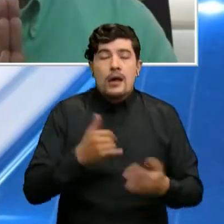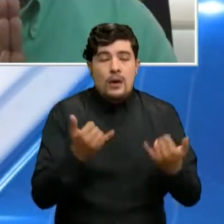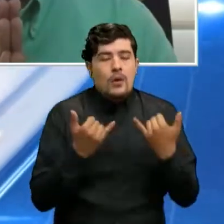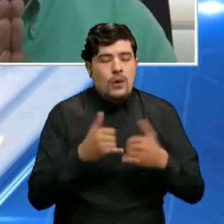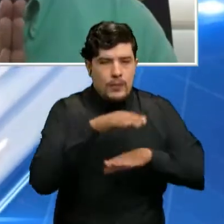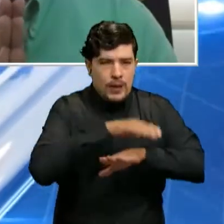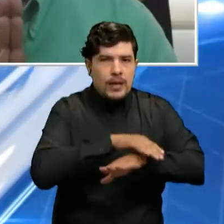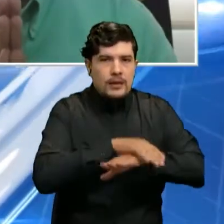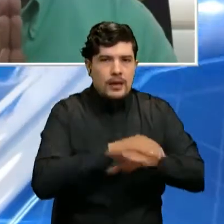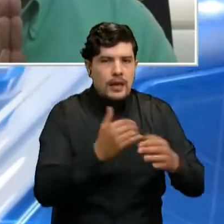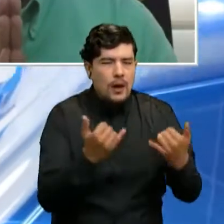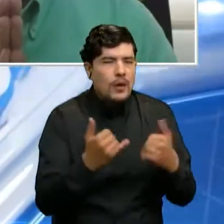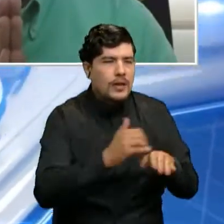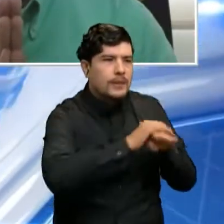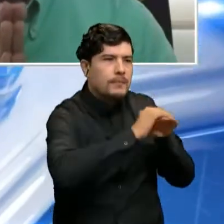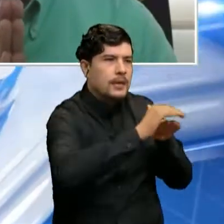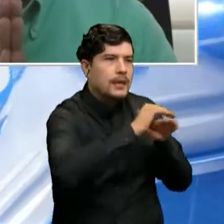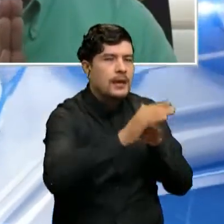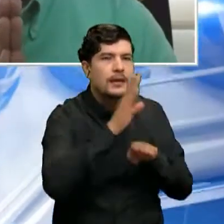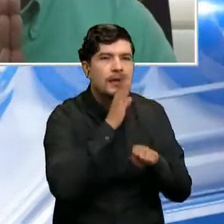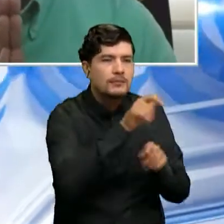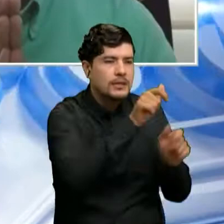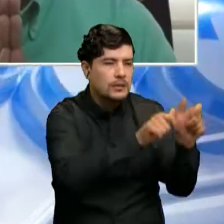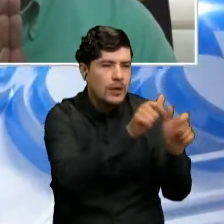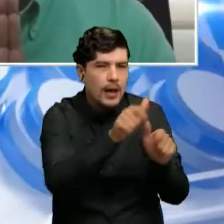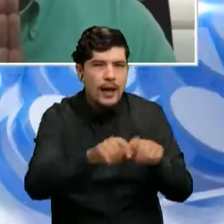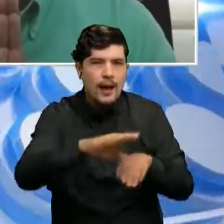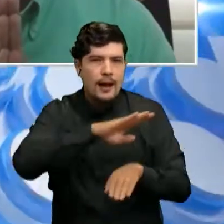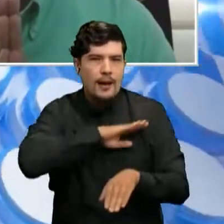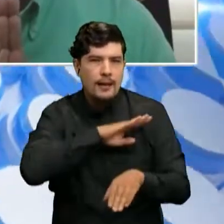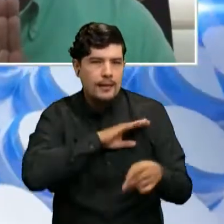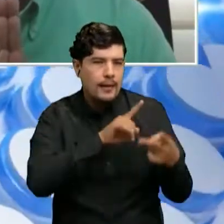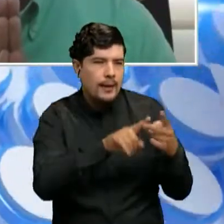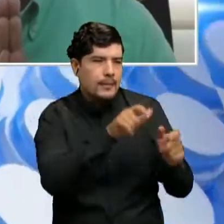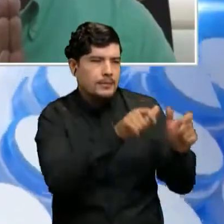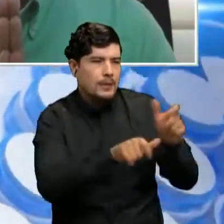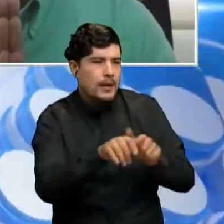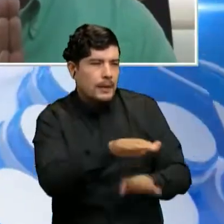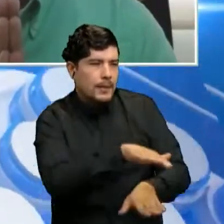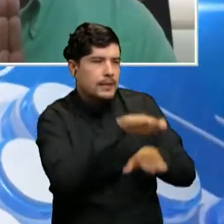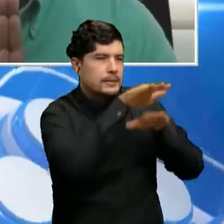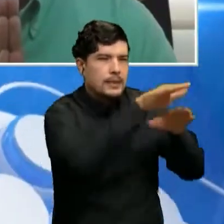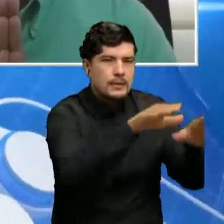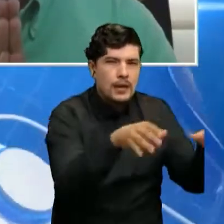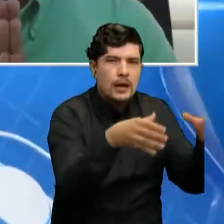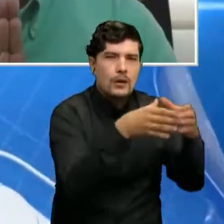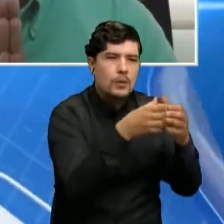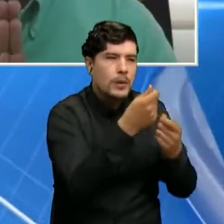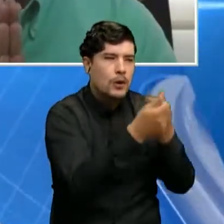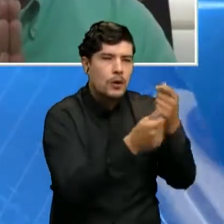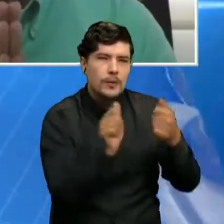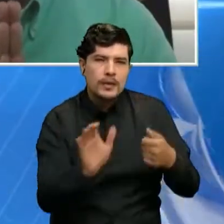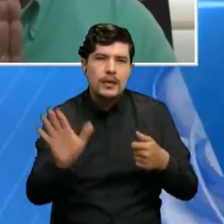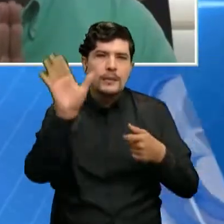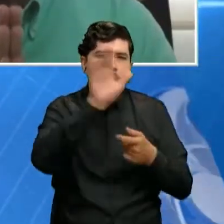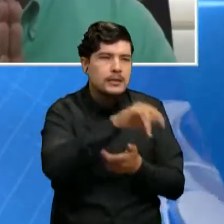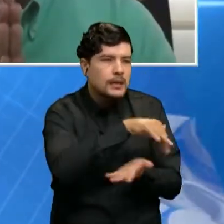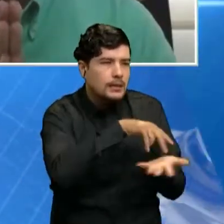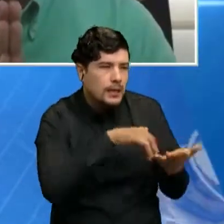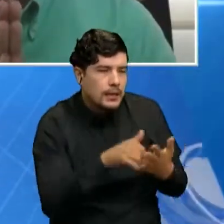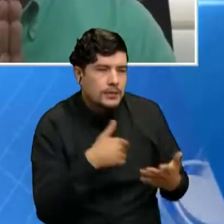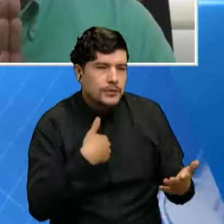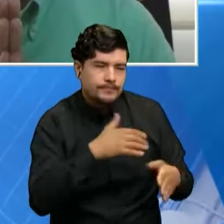yo hemos convocado e invitado a los alcaldes, a los representantes de los gremios del departamento, a